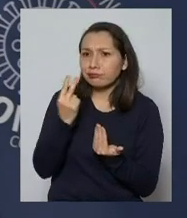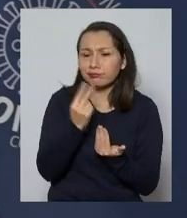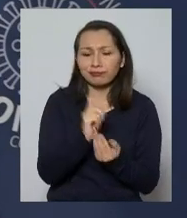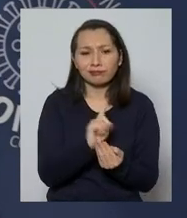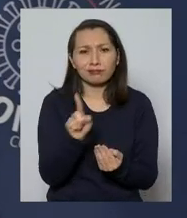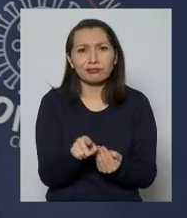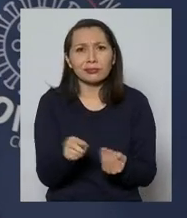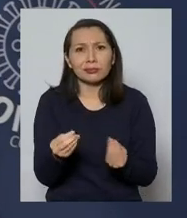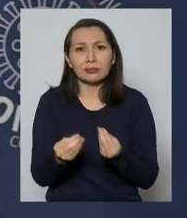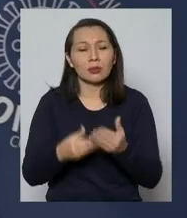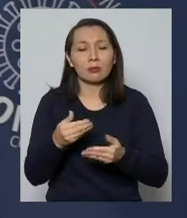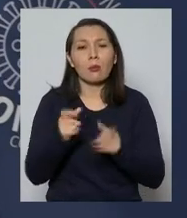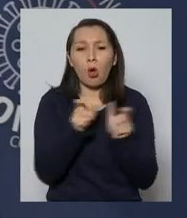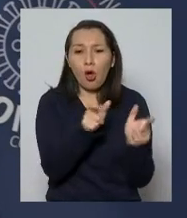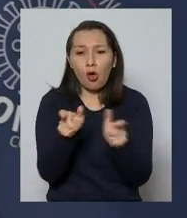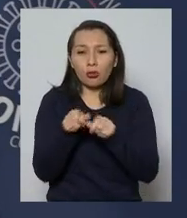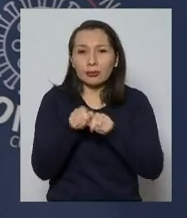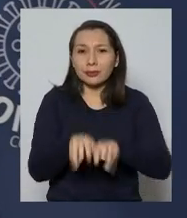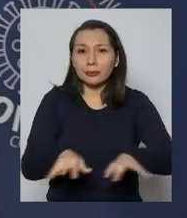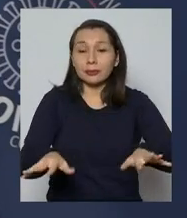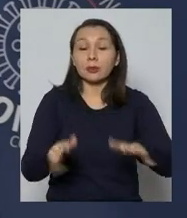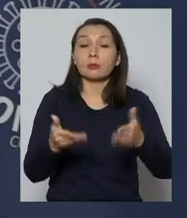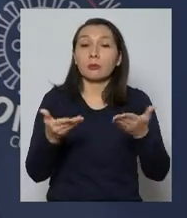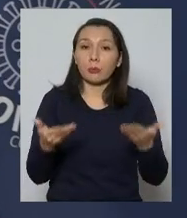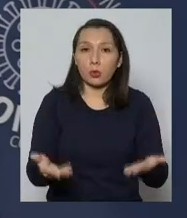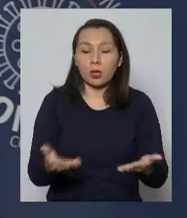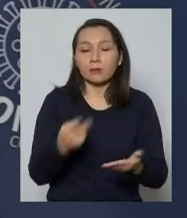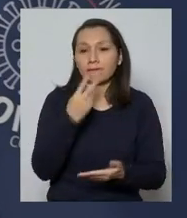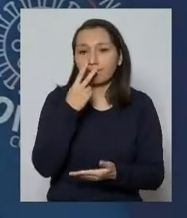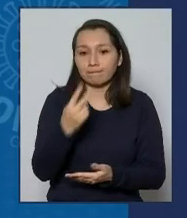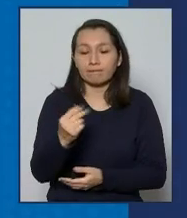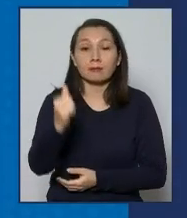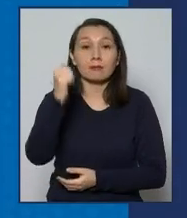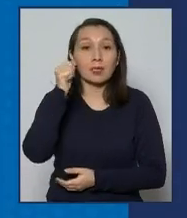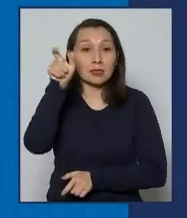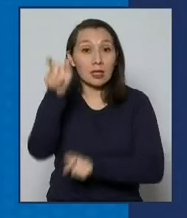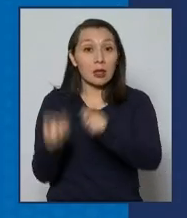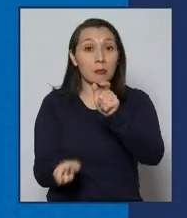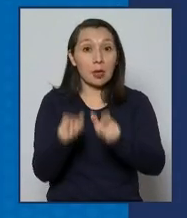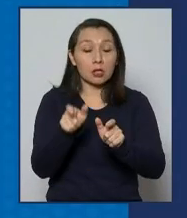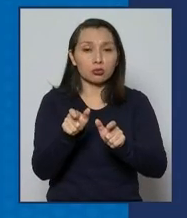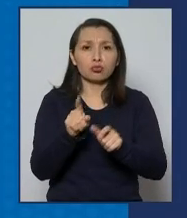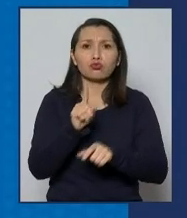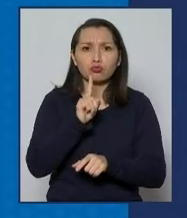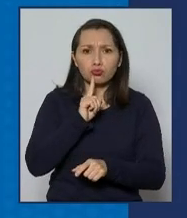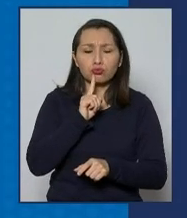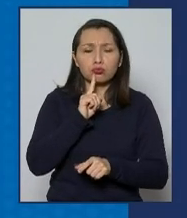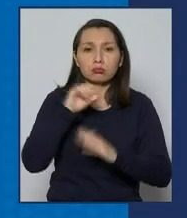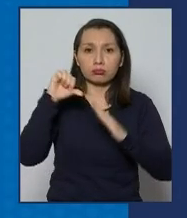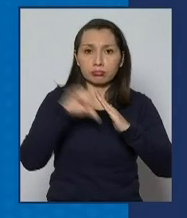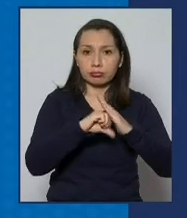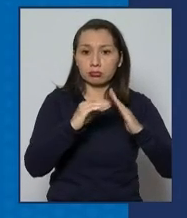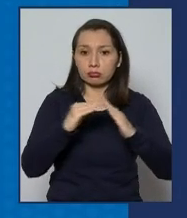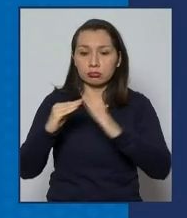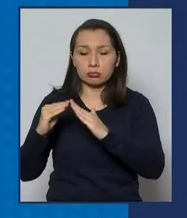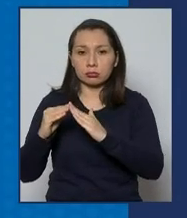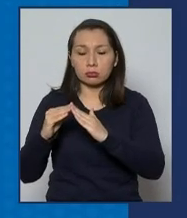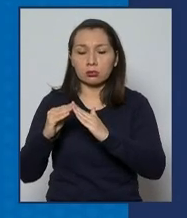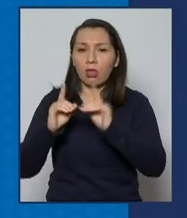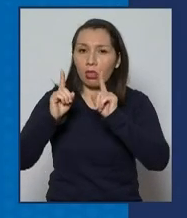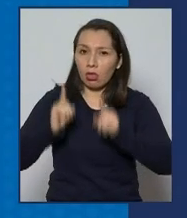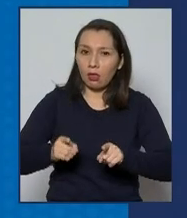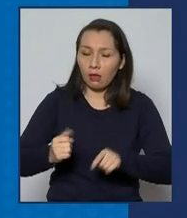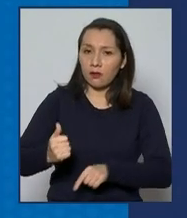controlar este brote y es por eso, no es cierto, que hemos visto ayer personas que, estando en cuarentena y